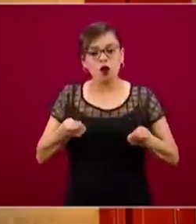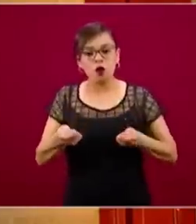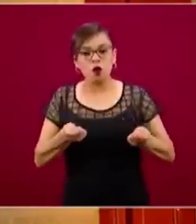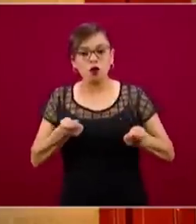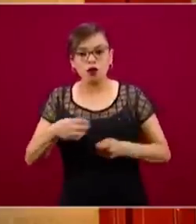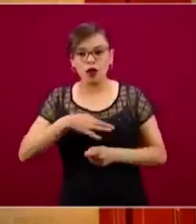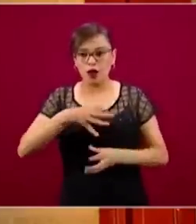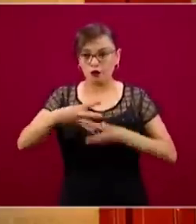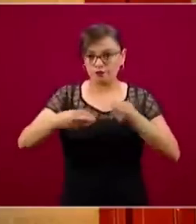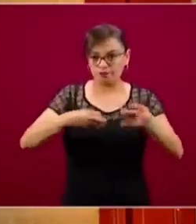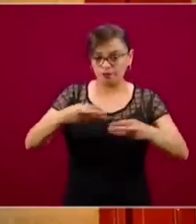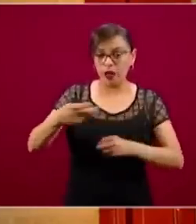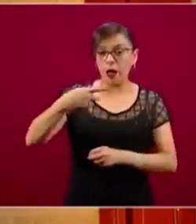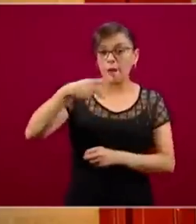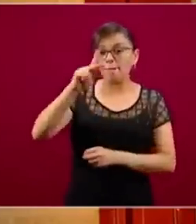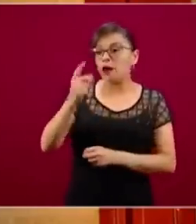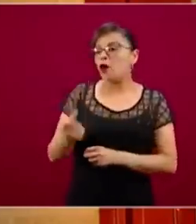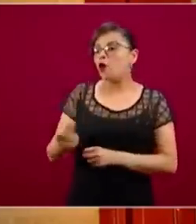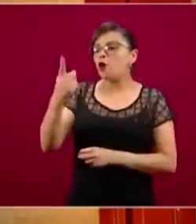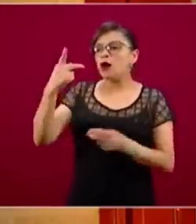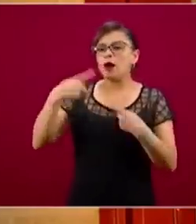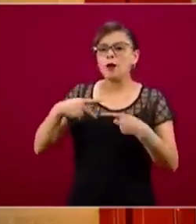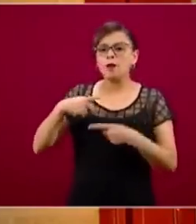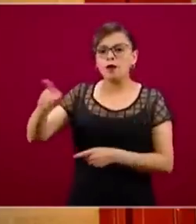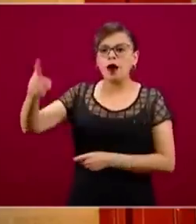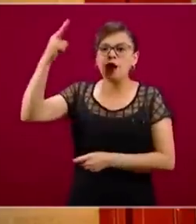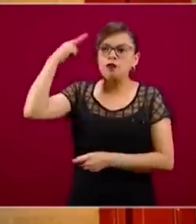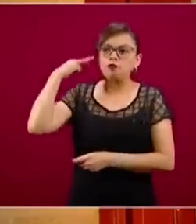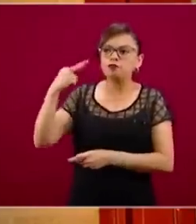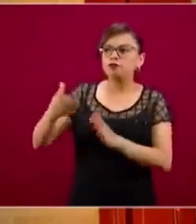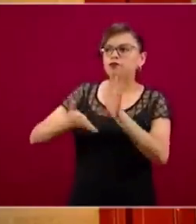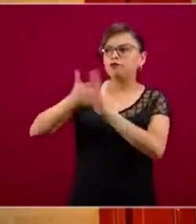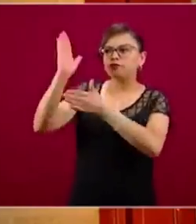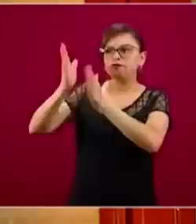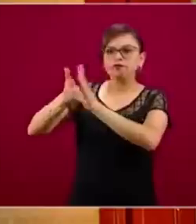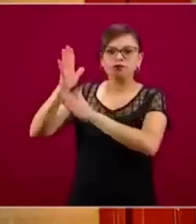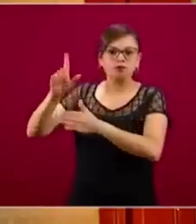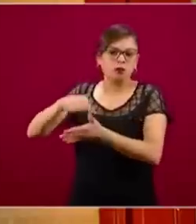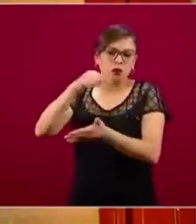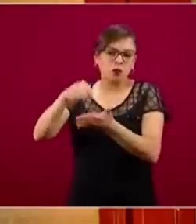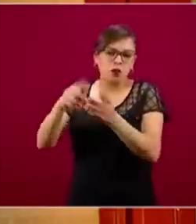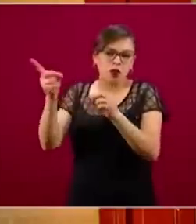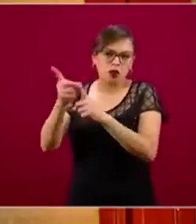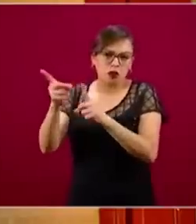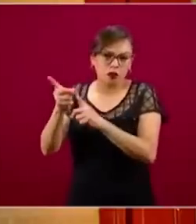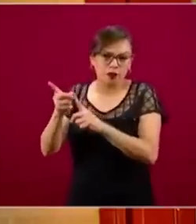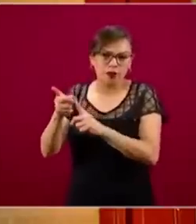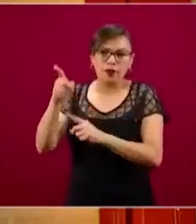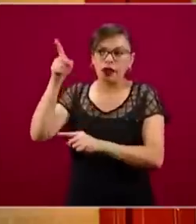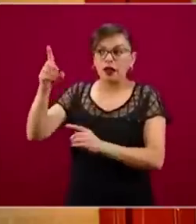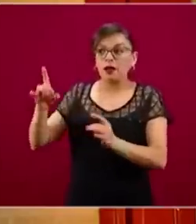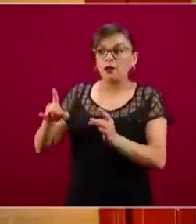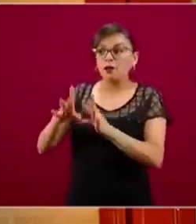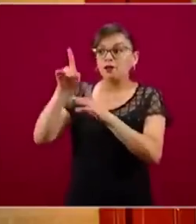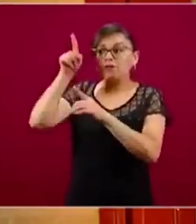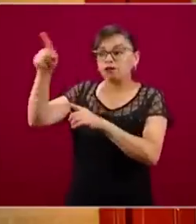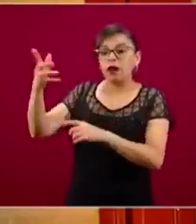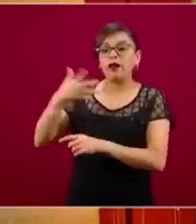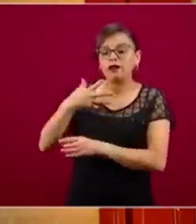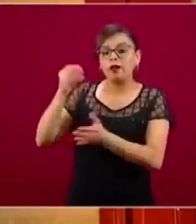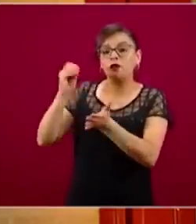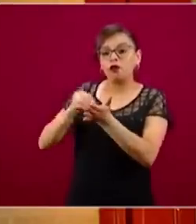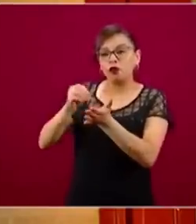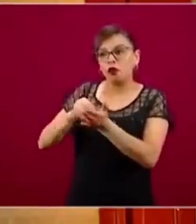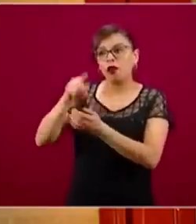con una alta intensidad de transmisión de la enfermedad y entonces vuelven a introducir a la ciudad que ya